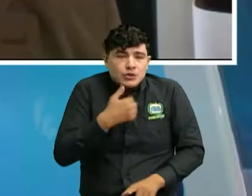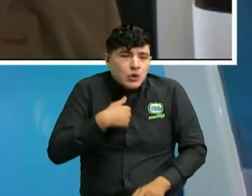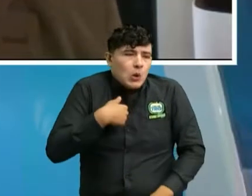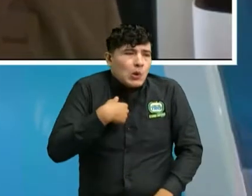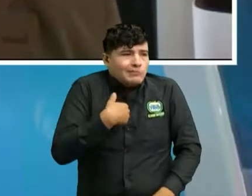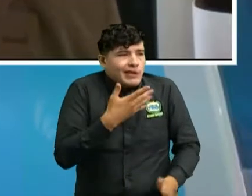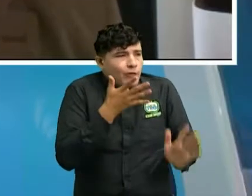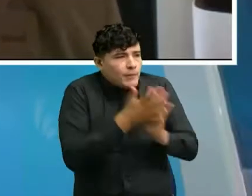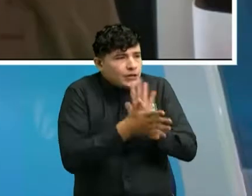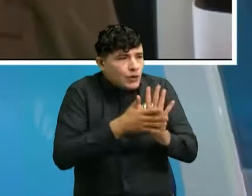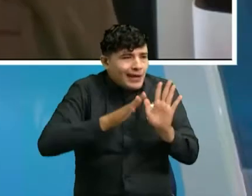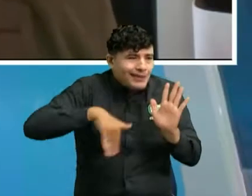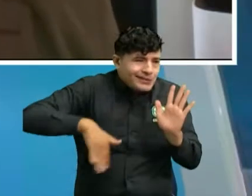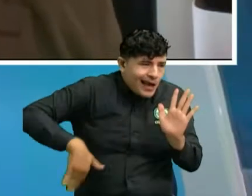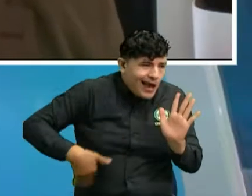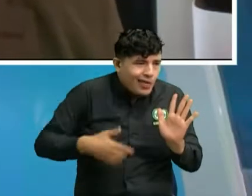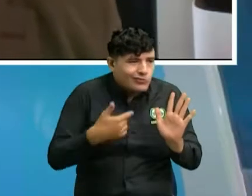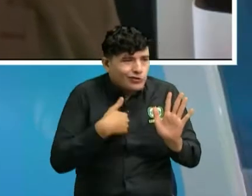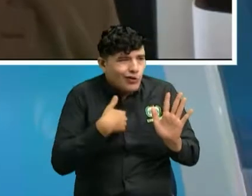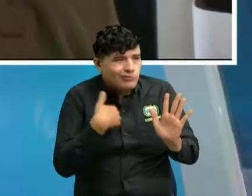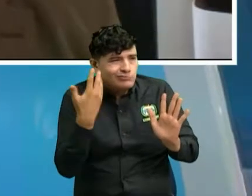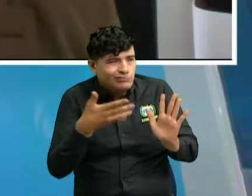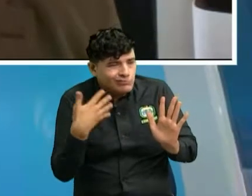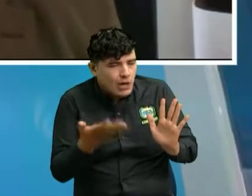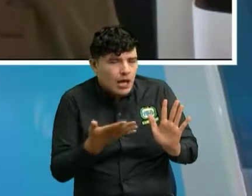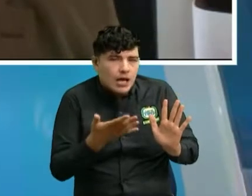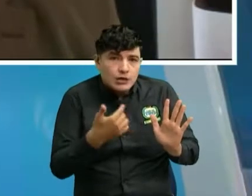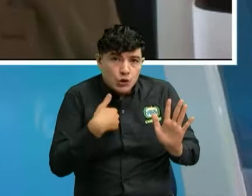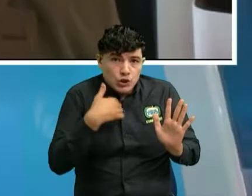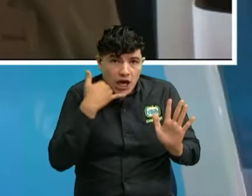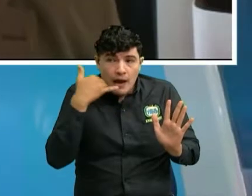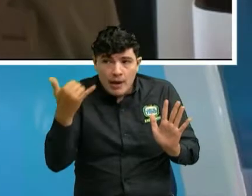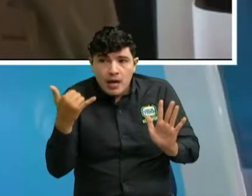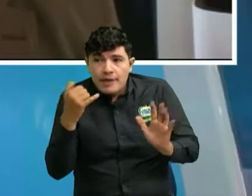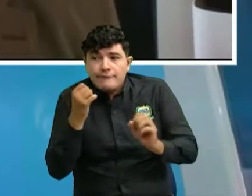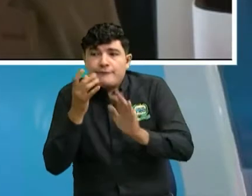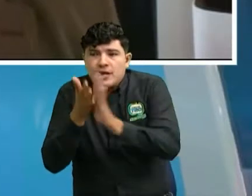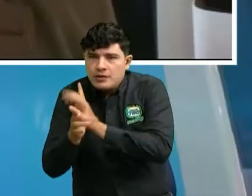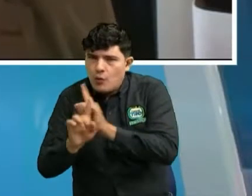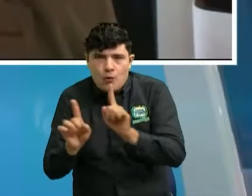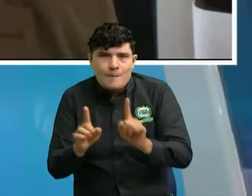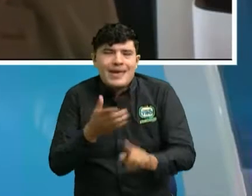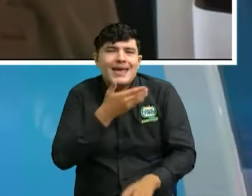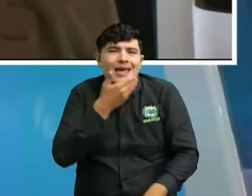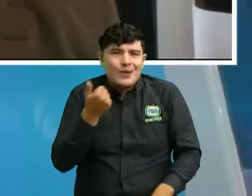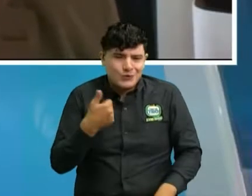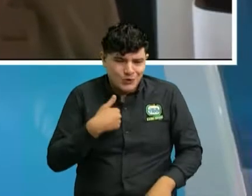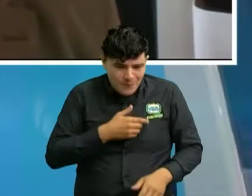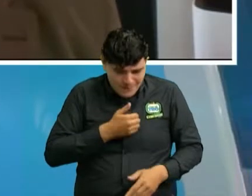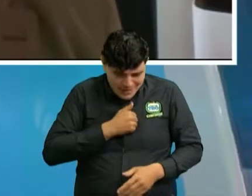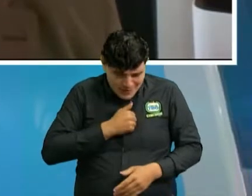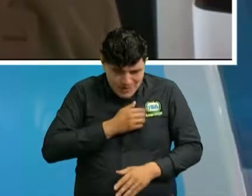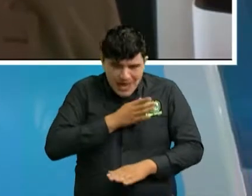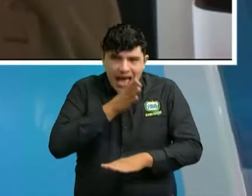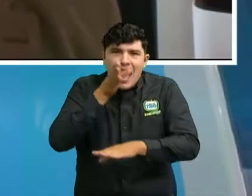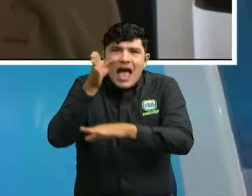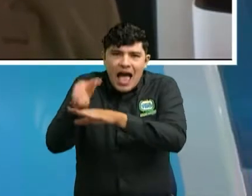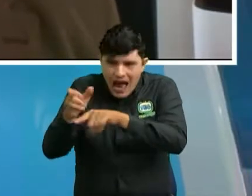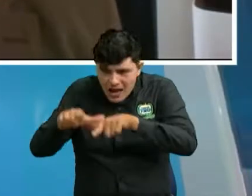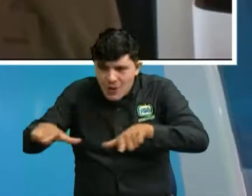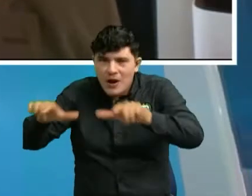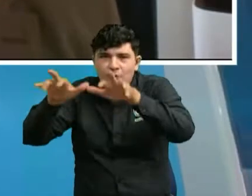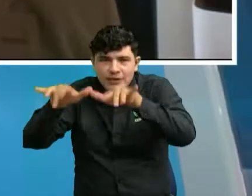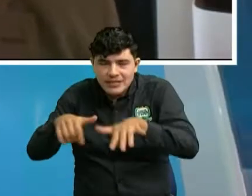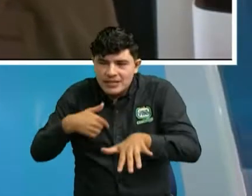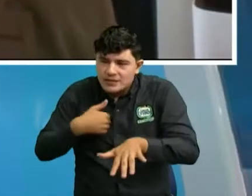financiera donde yo tengo mis productos y ya en el interior, ya cuando me asignen el turno, ya sea mediante la política de protección